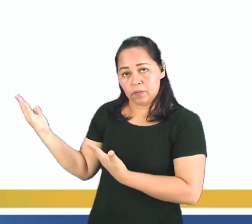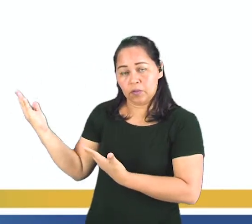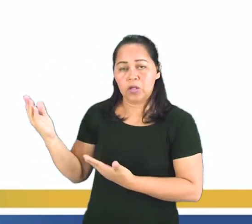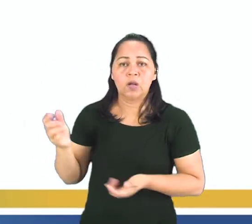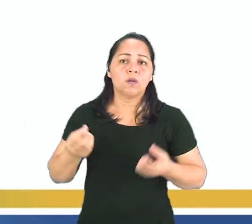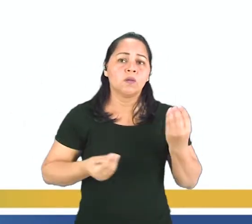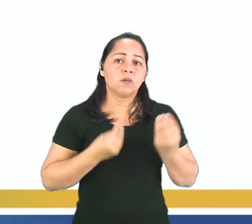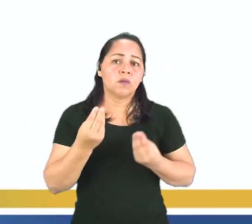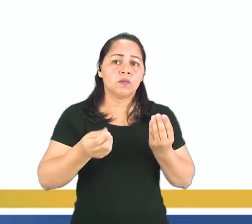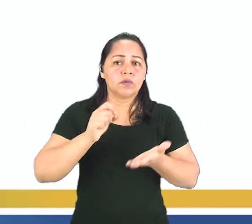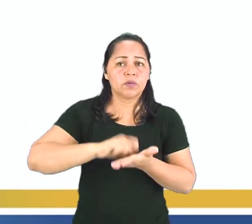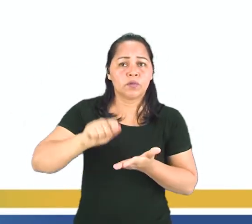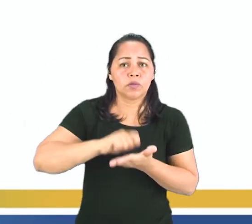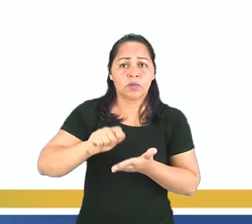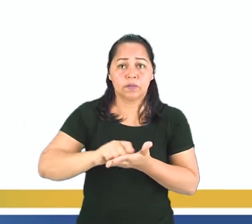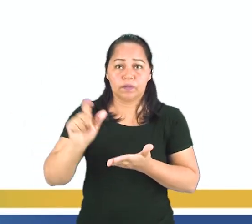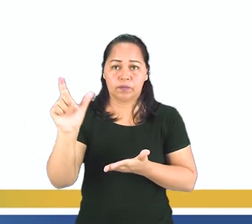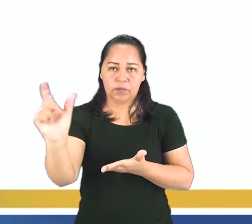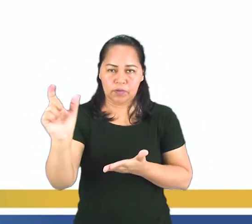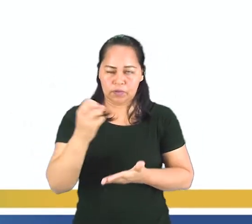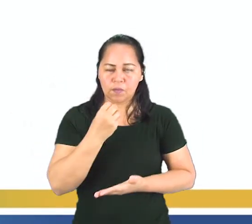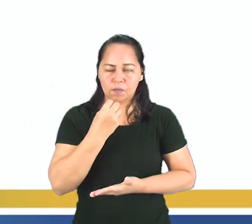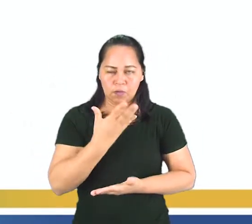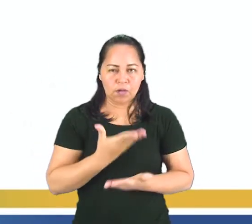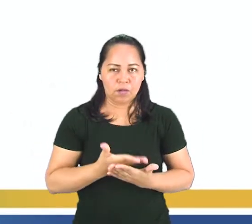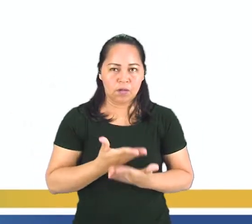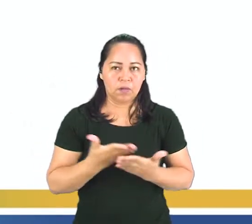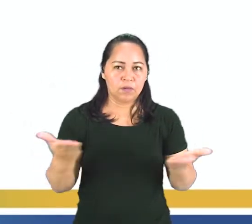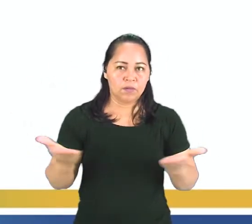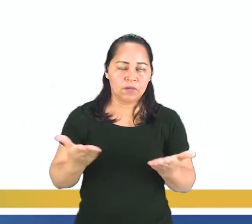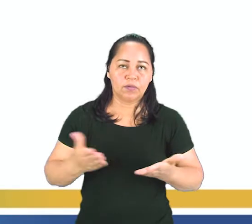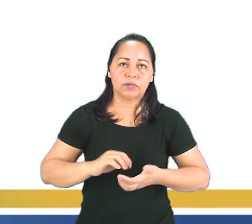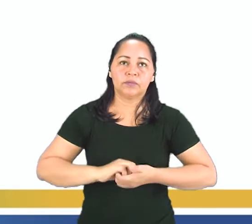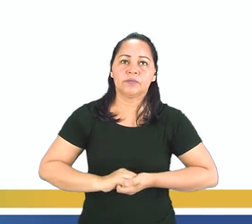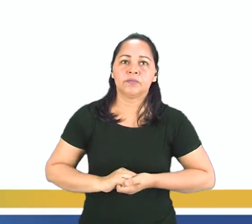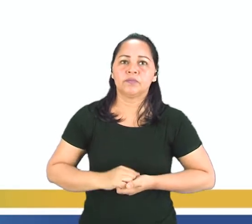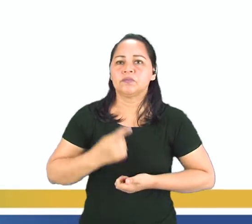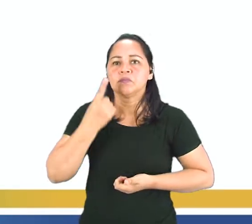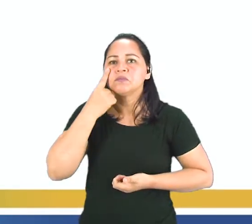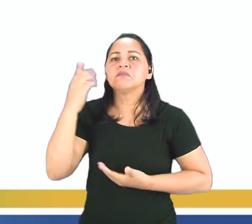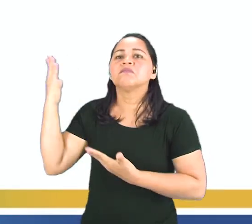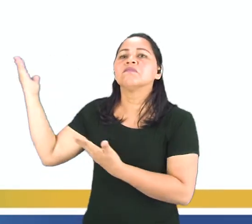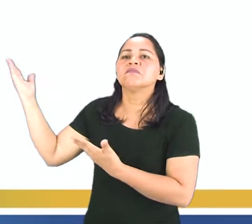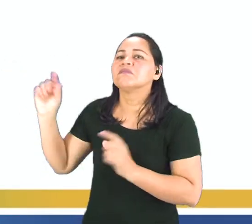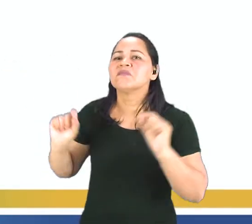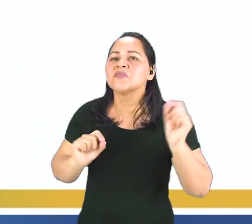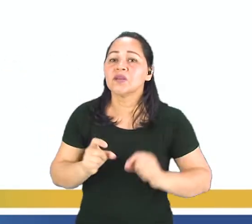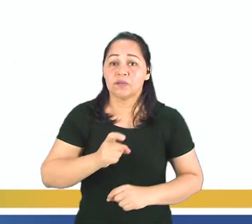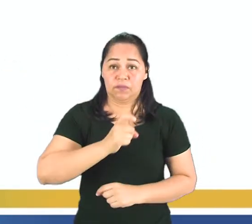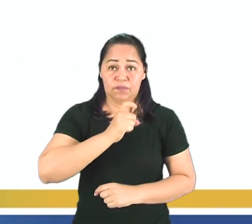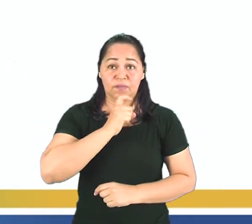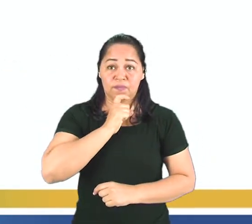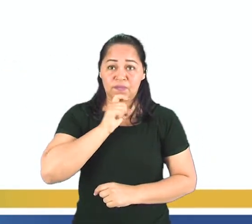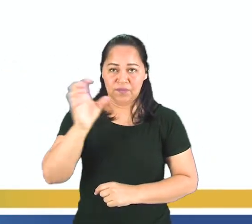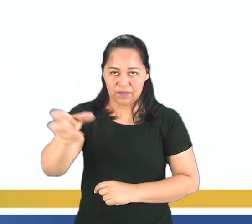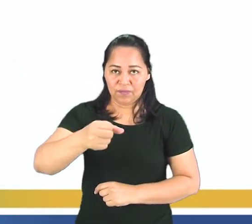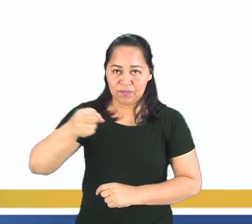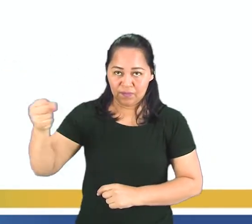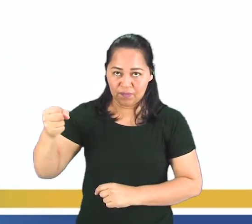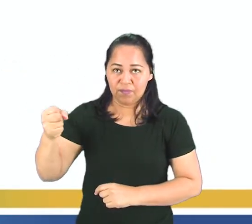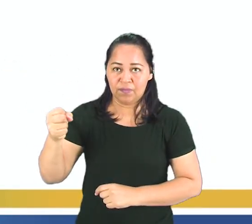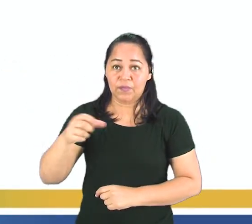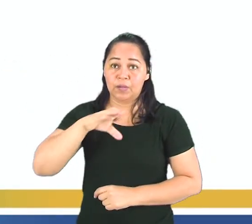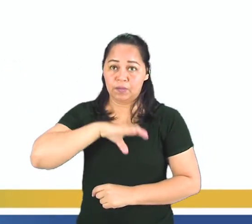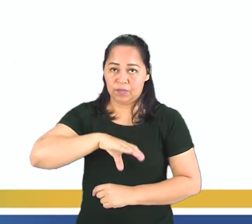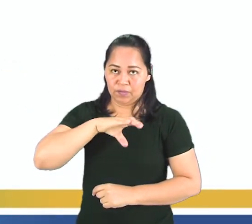clase está muy buena. Mira, en la cocina hay. ¿Cómo es el nombre de eso ahí en su casa? Tenho certeza que usted habló geladeira, ¿cierto?